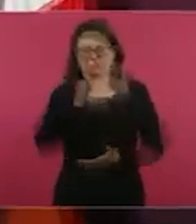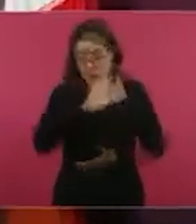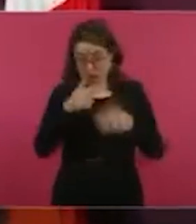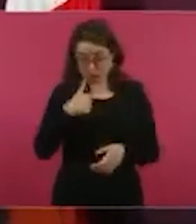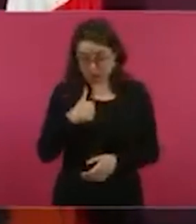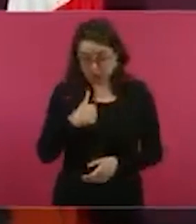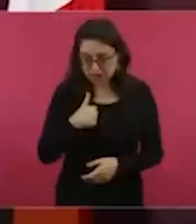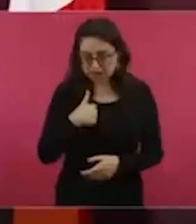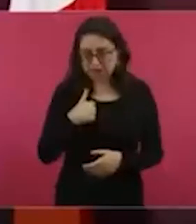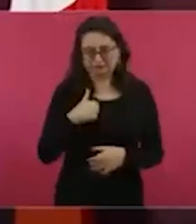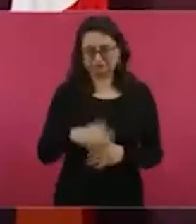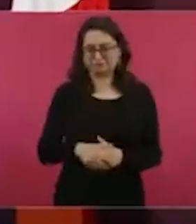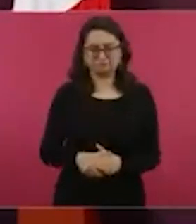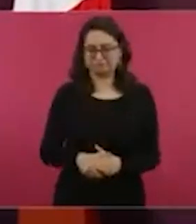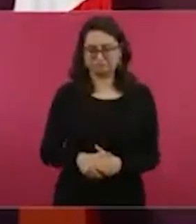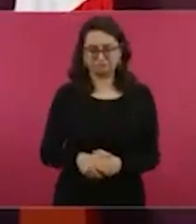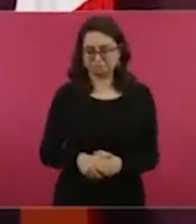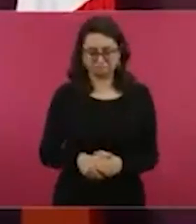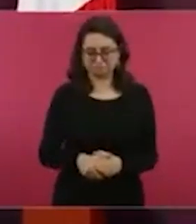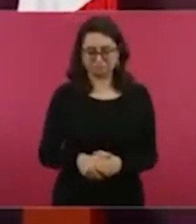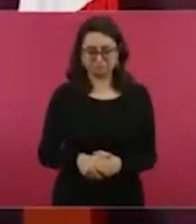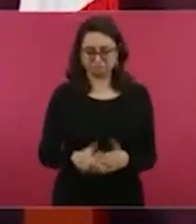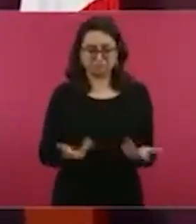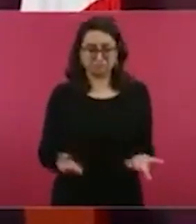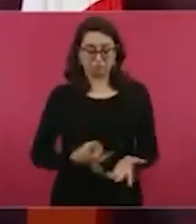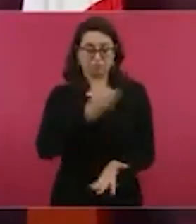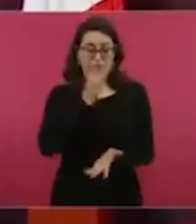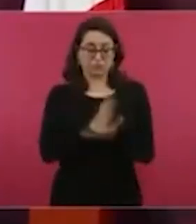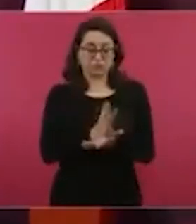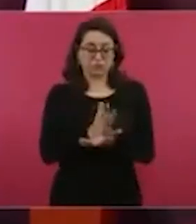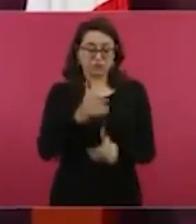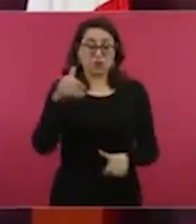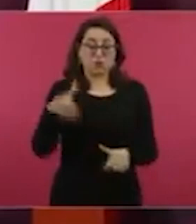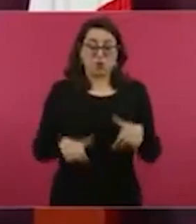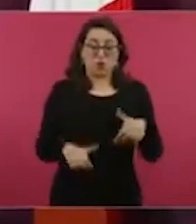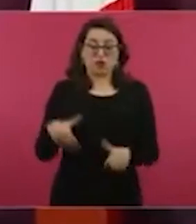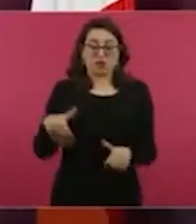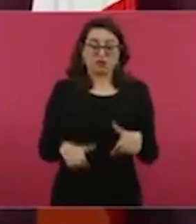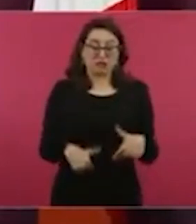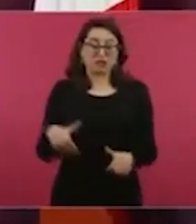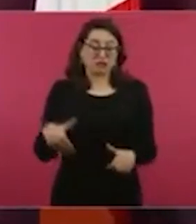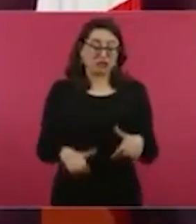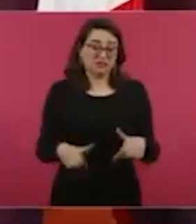El mandatario también mencionó que no tiene enemigos, solo adversarios. Cabe mencionar que esta declaración ya la ha realizado en ocasiones anteriores.